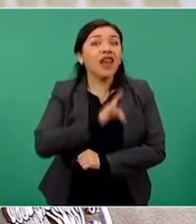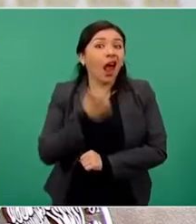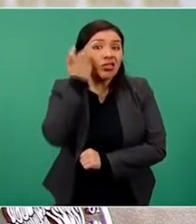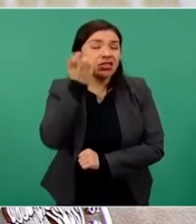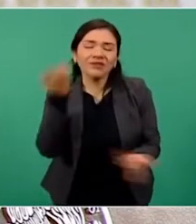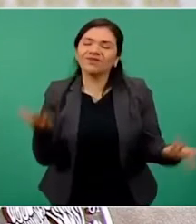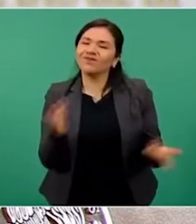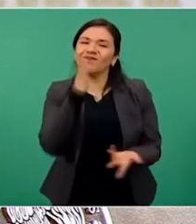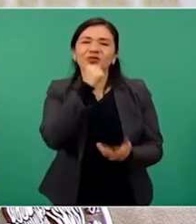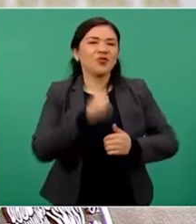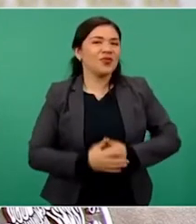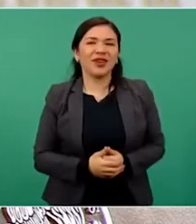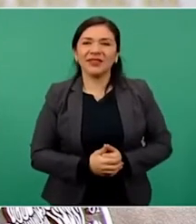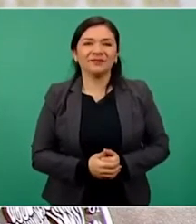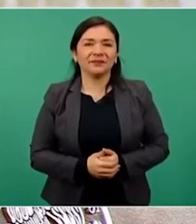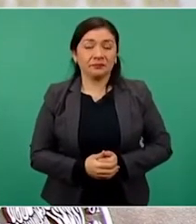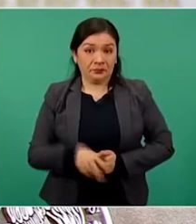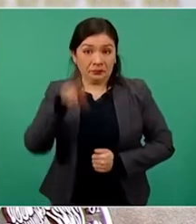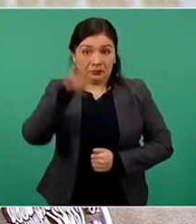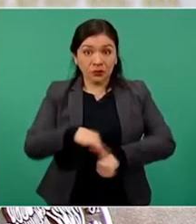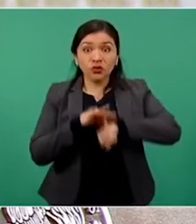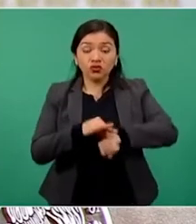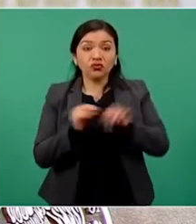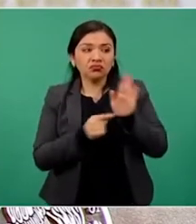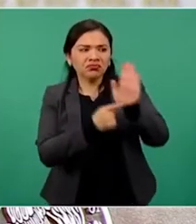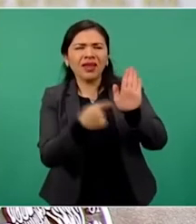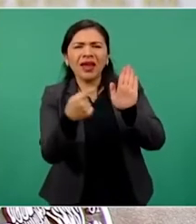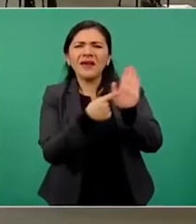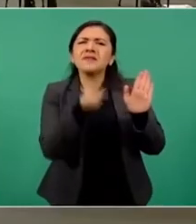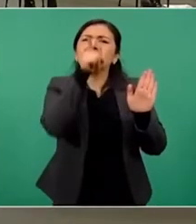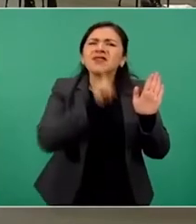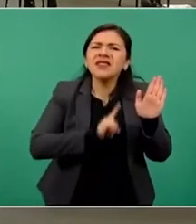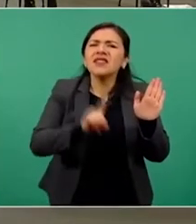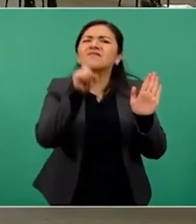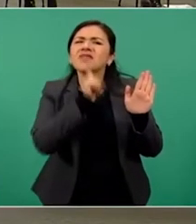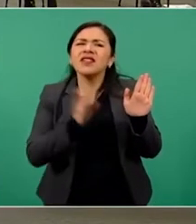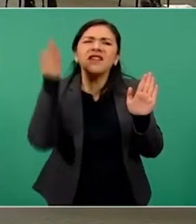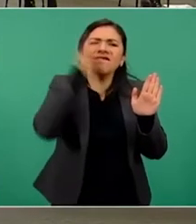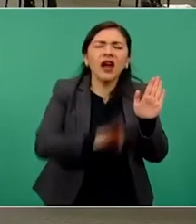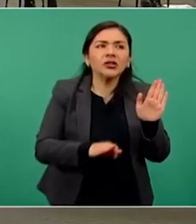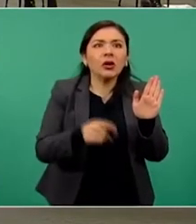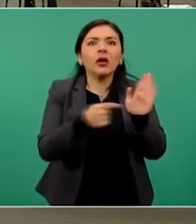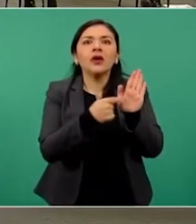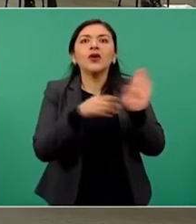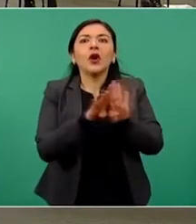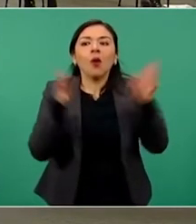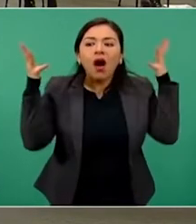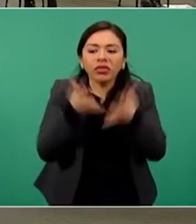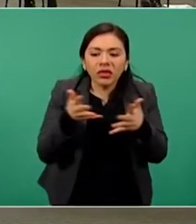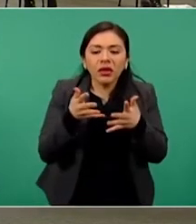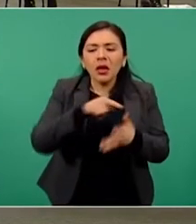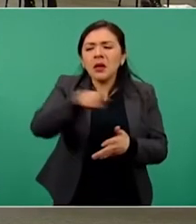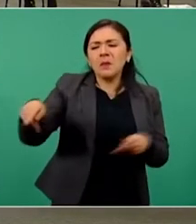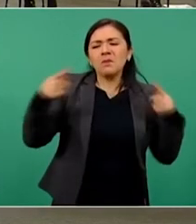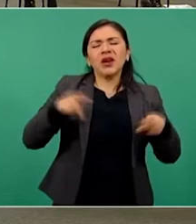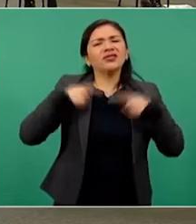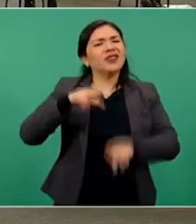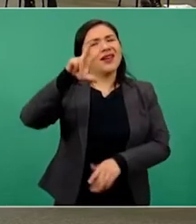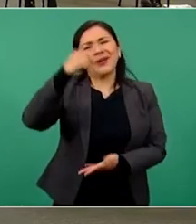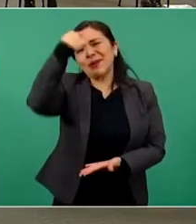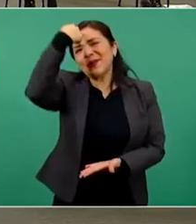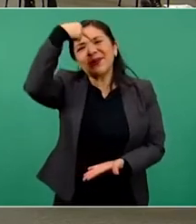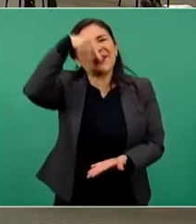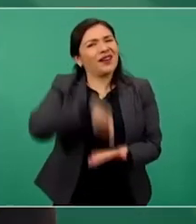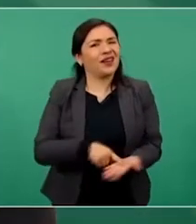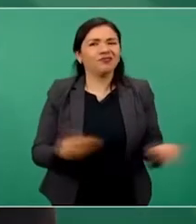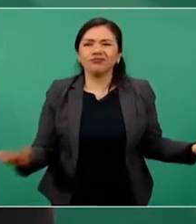Pues al evidenciarse las falsedades que difunden, pierden credibilidad frente a sus lectores y